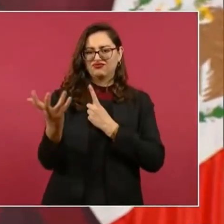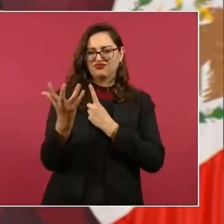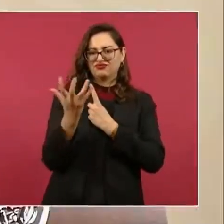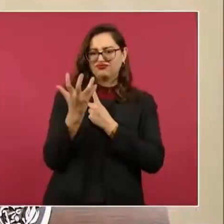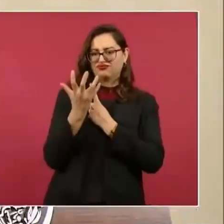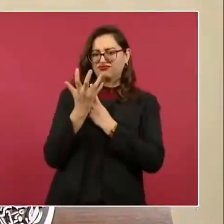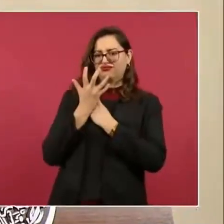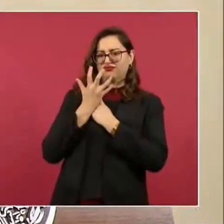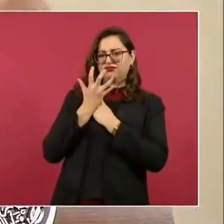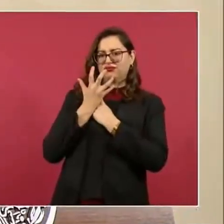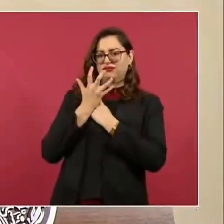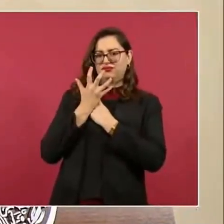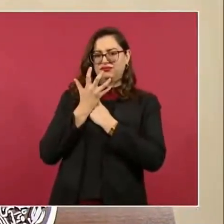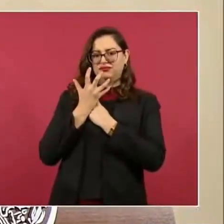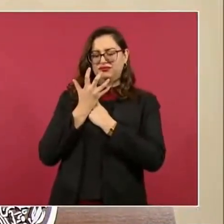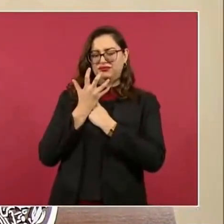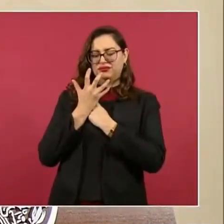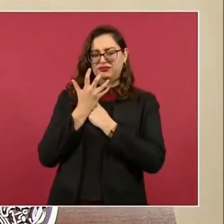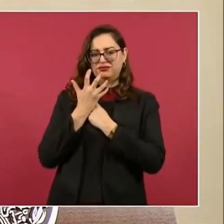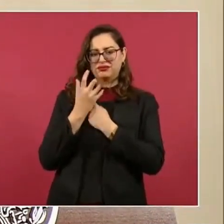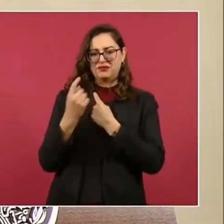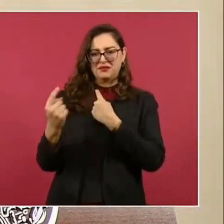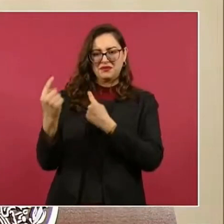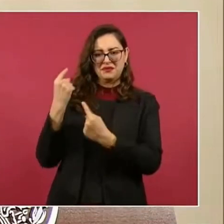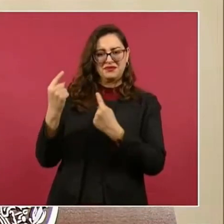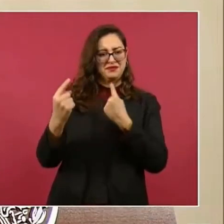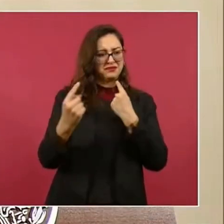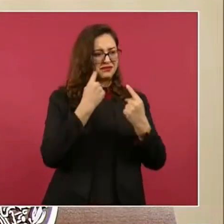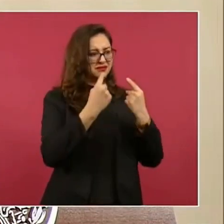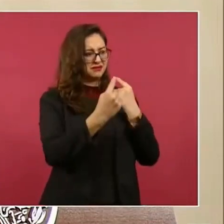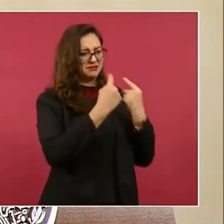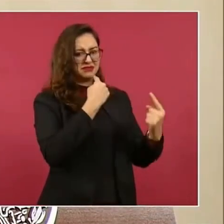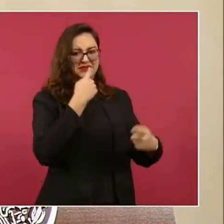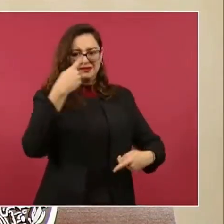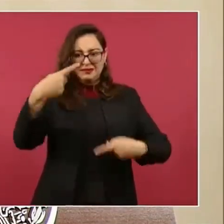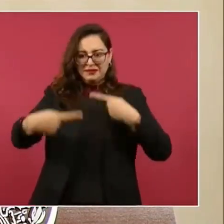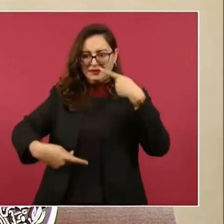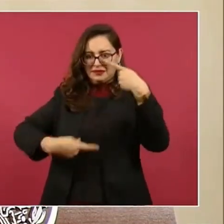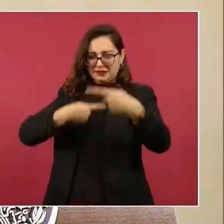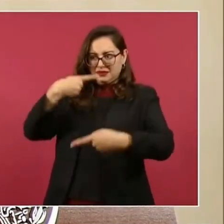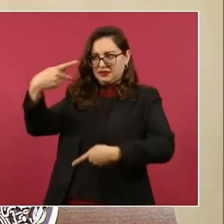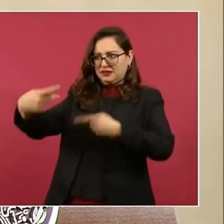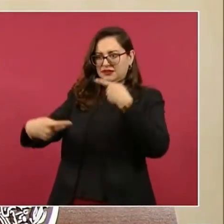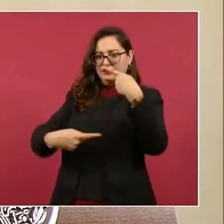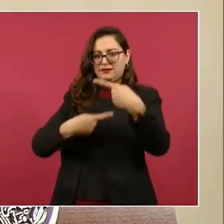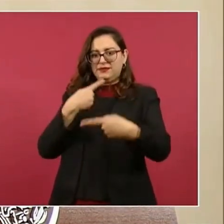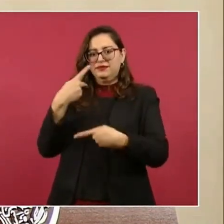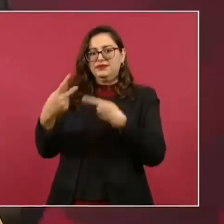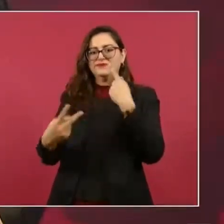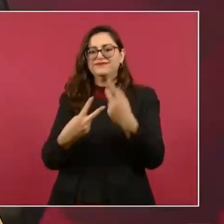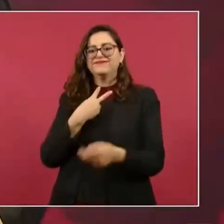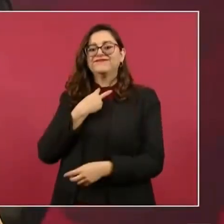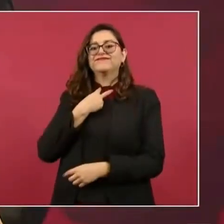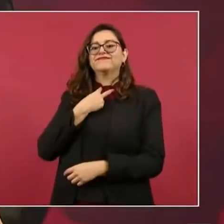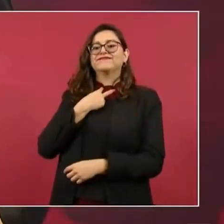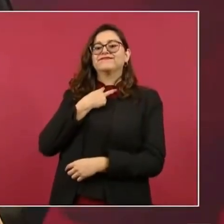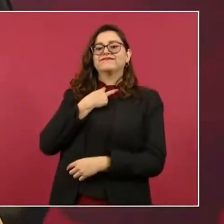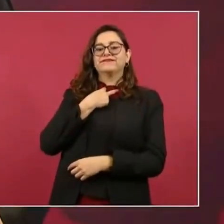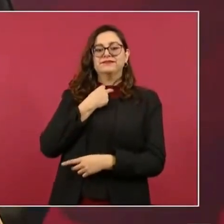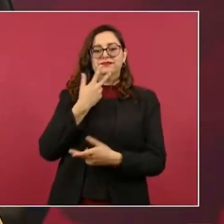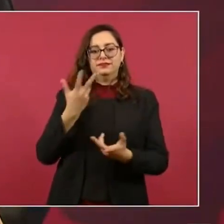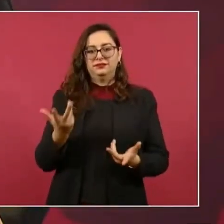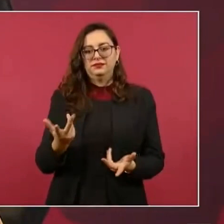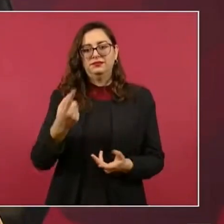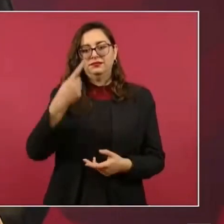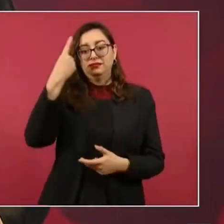para sacarme una nota y poderla manejar al